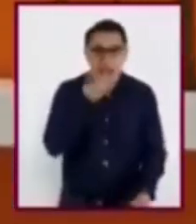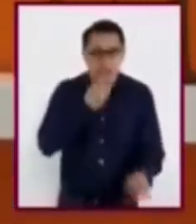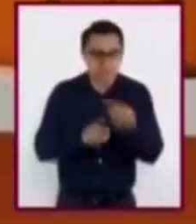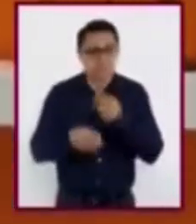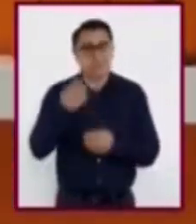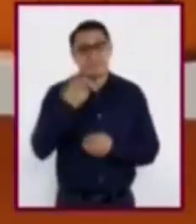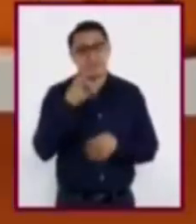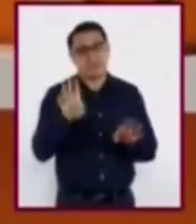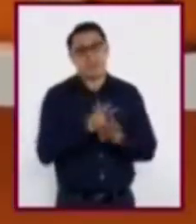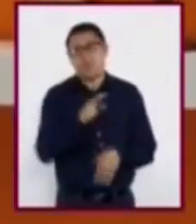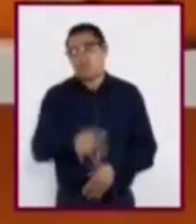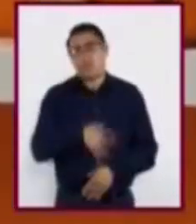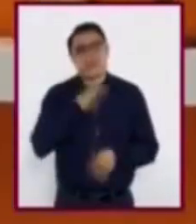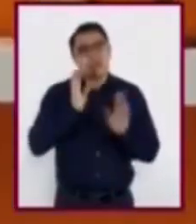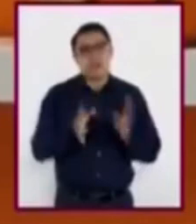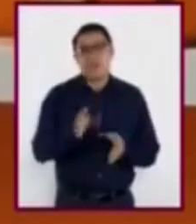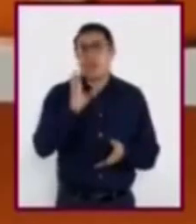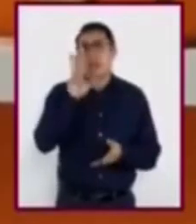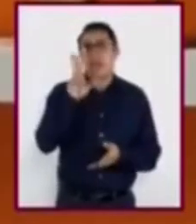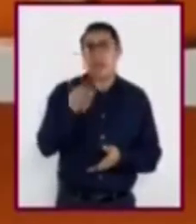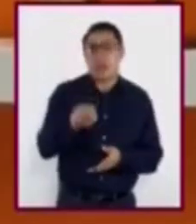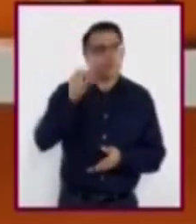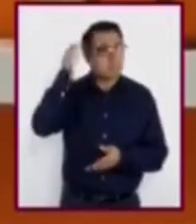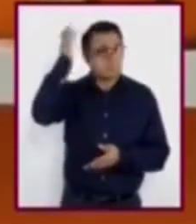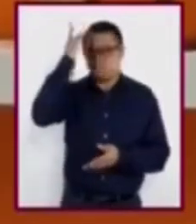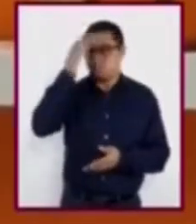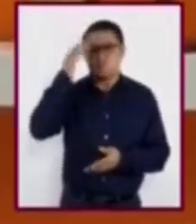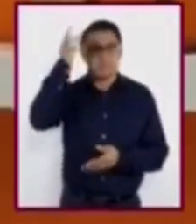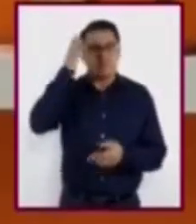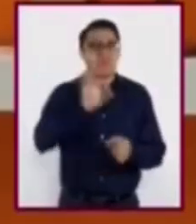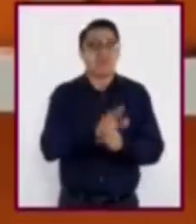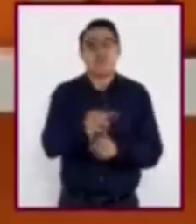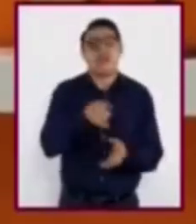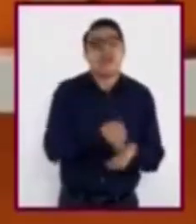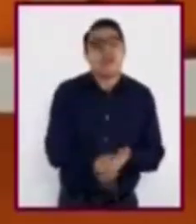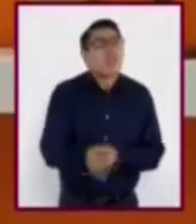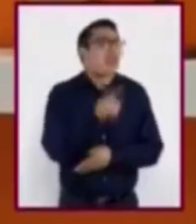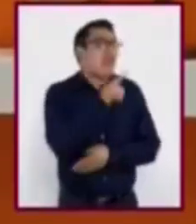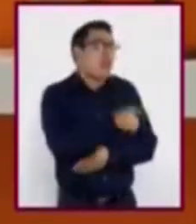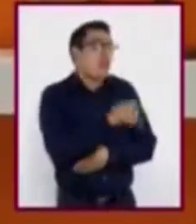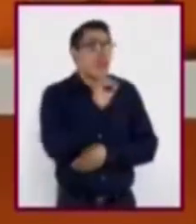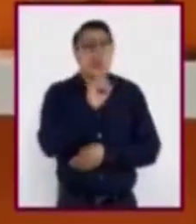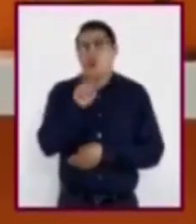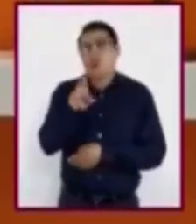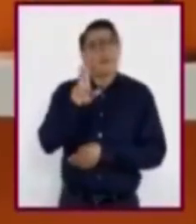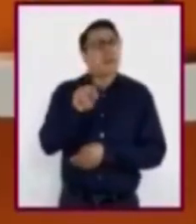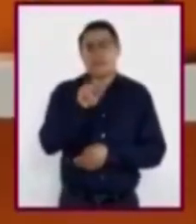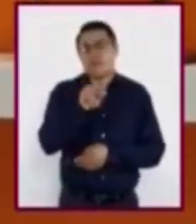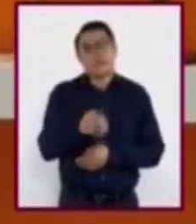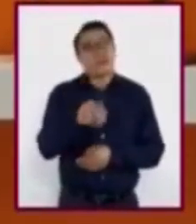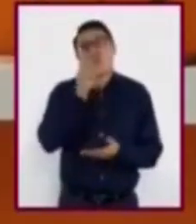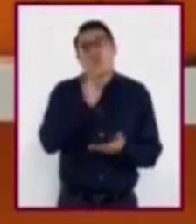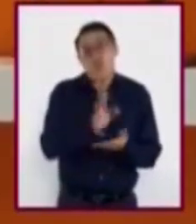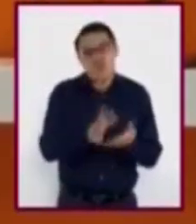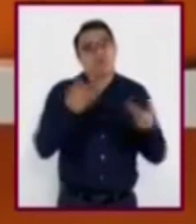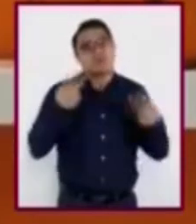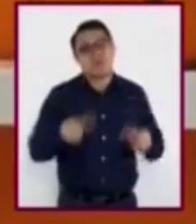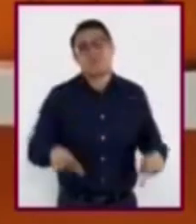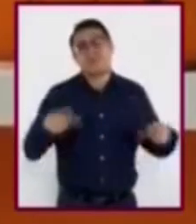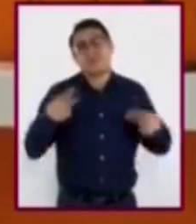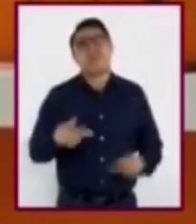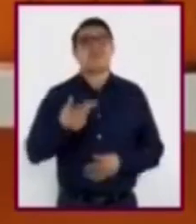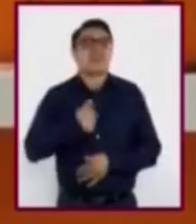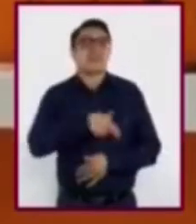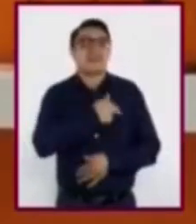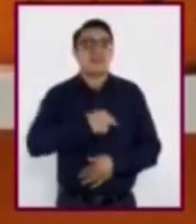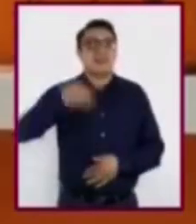la capacidad de razonar sobre la decisión que espera tomar. No tiene esa facultad que permite a los seres humanos como nosotros